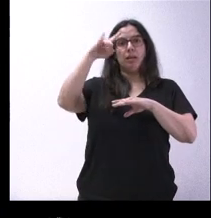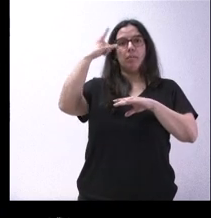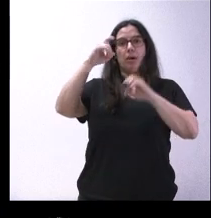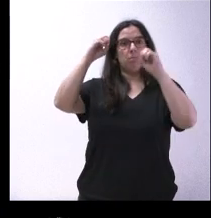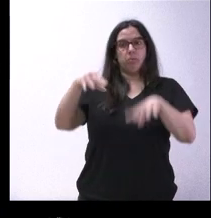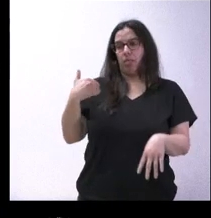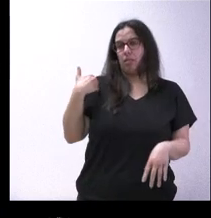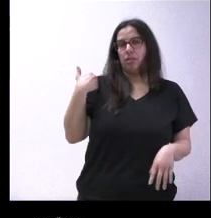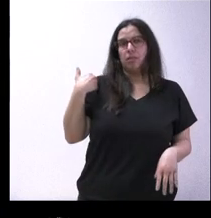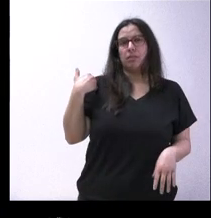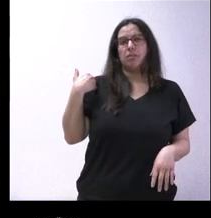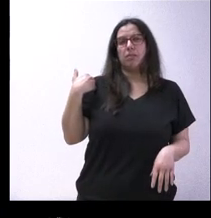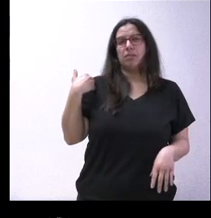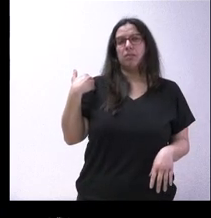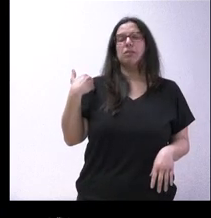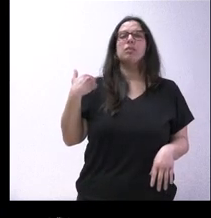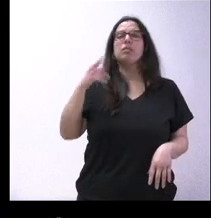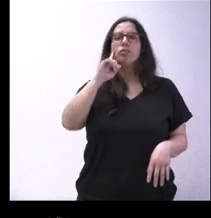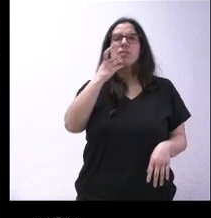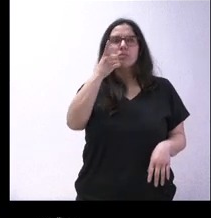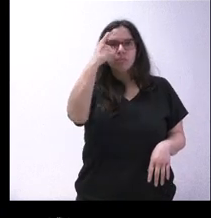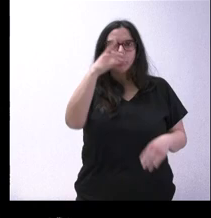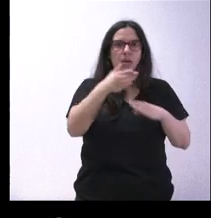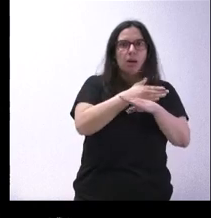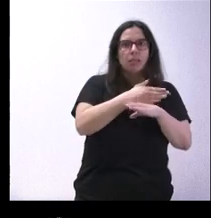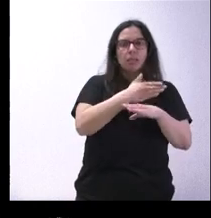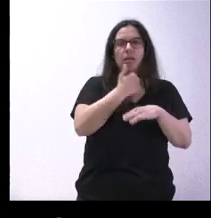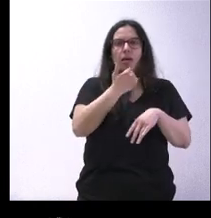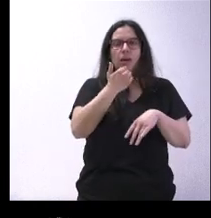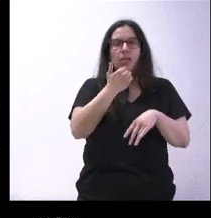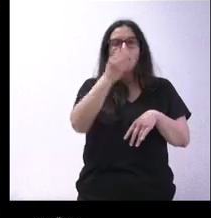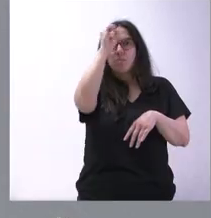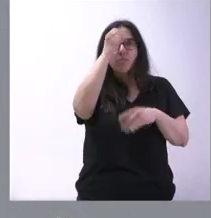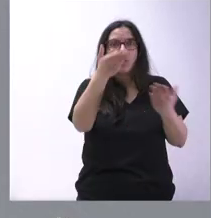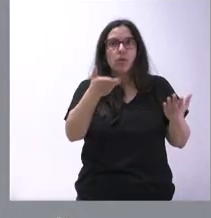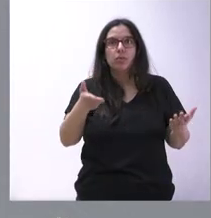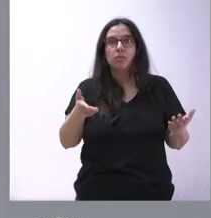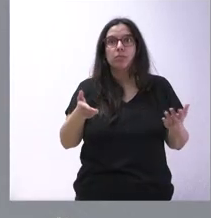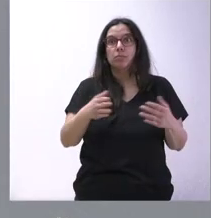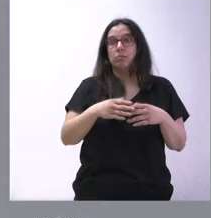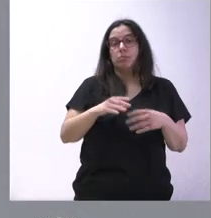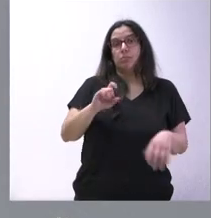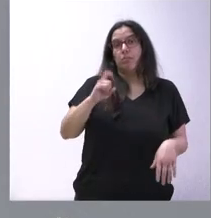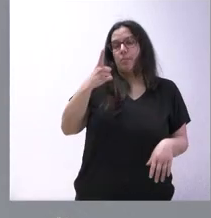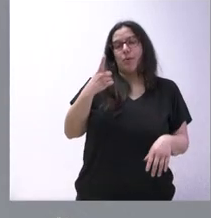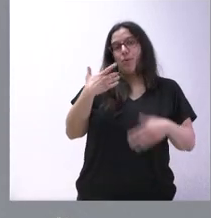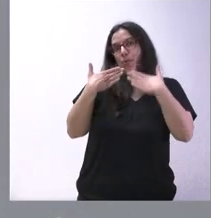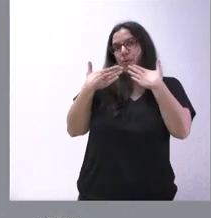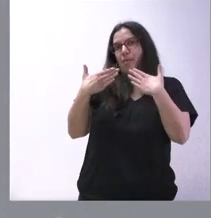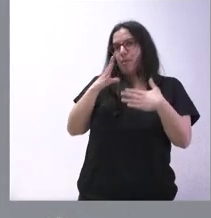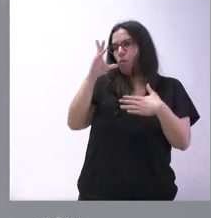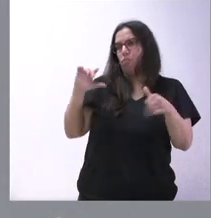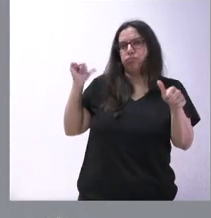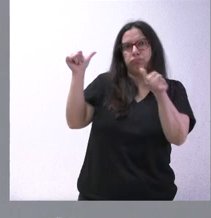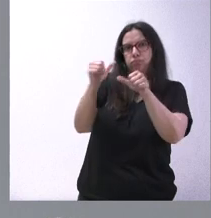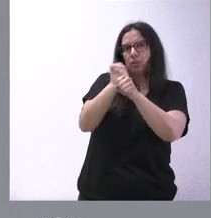No sé si conocían previamente esta decisión. ¿Qué les parece? Pues, primero, nuestro agradecimiento por el trabajo que